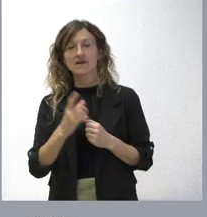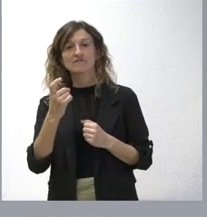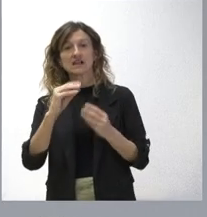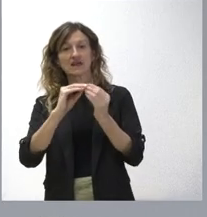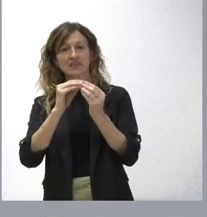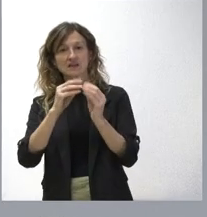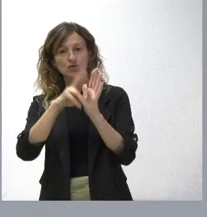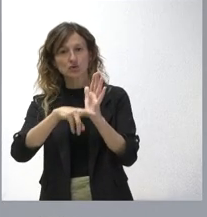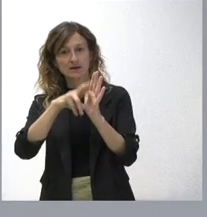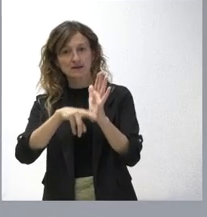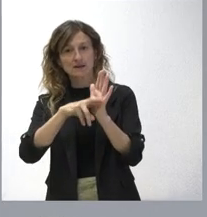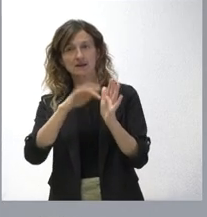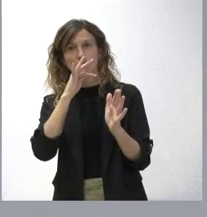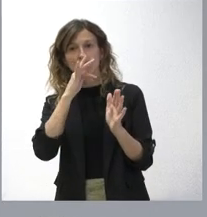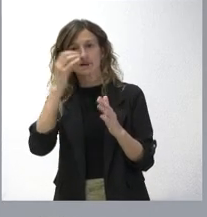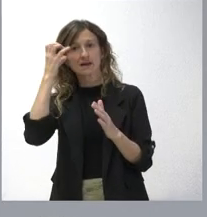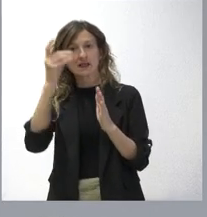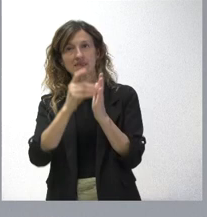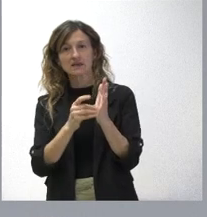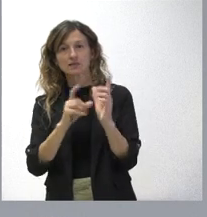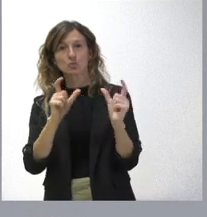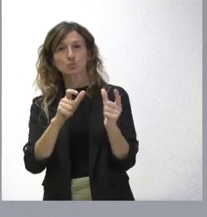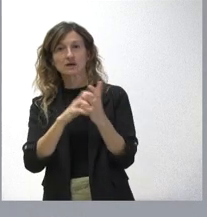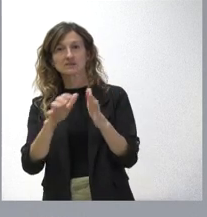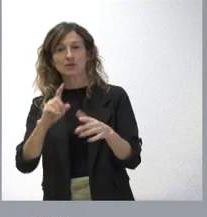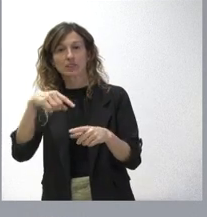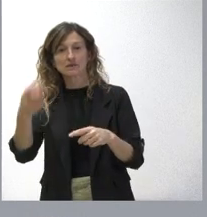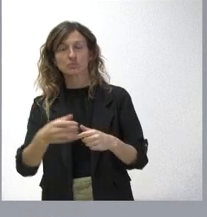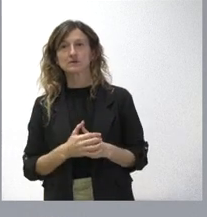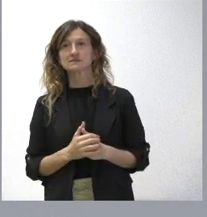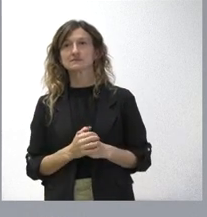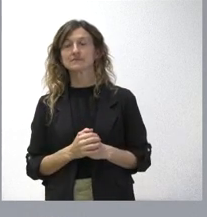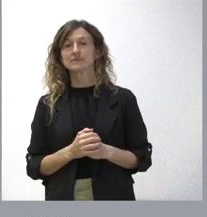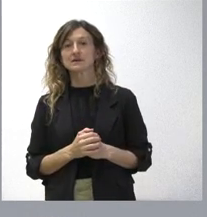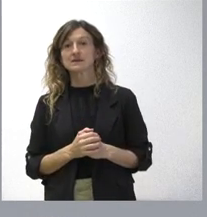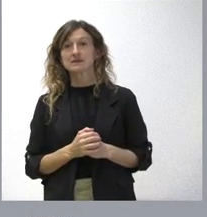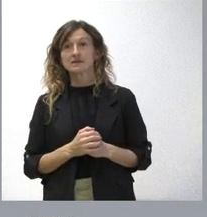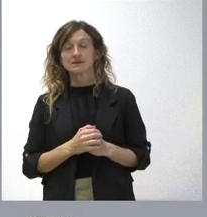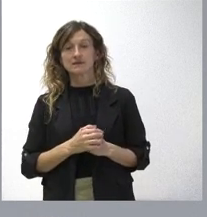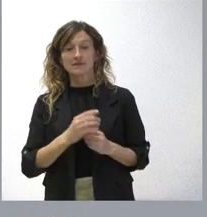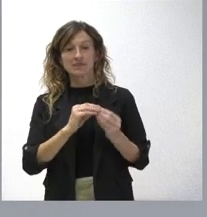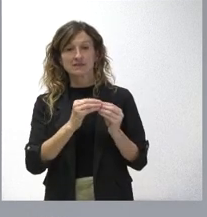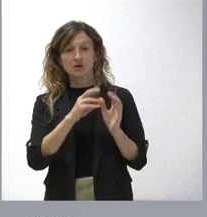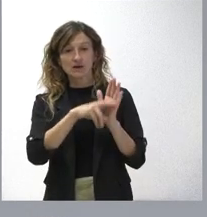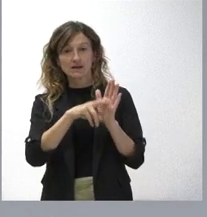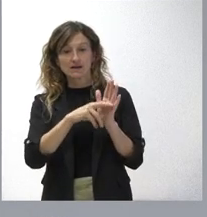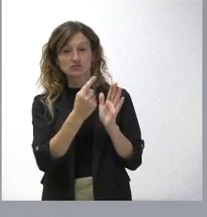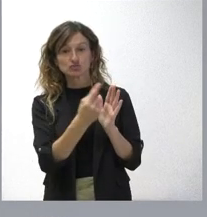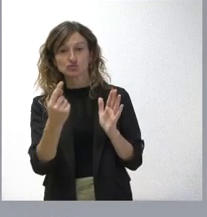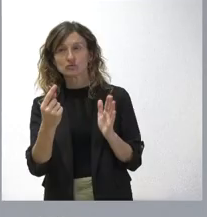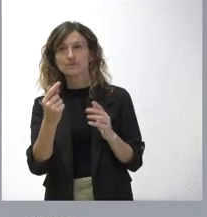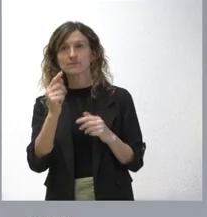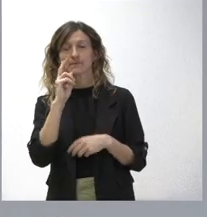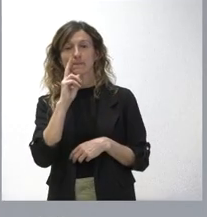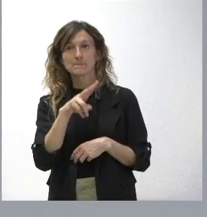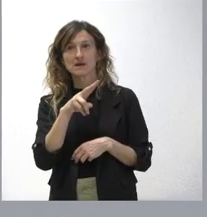reglamentarios por decreto de la Junta de Castilla y León posteriores y es en cada uno de esos desarrollos reglamentarios donde se